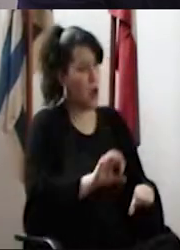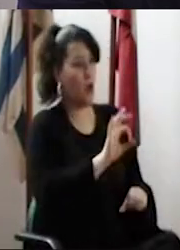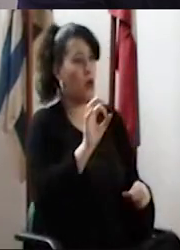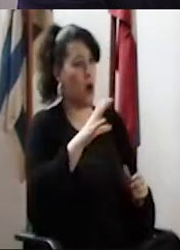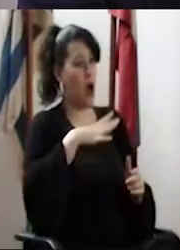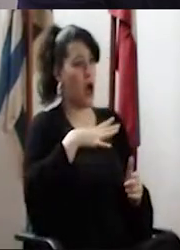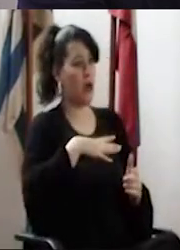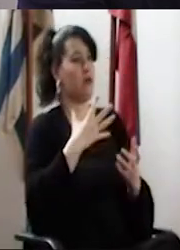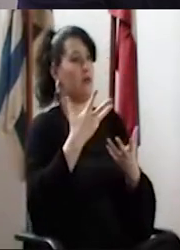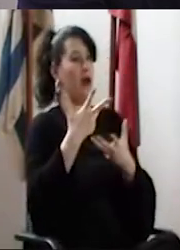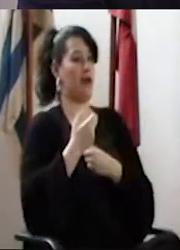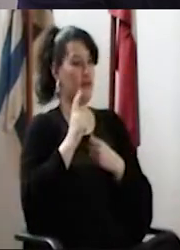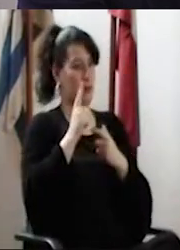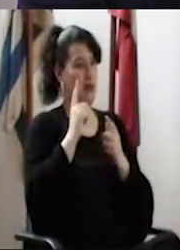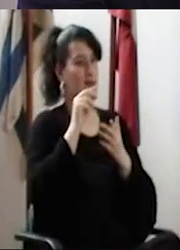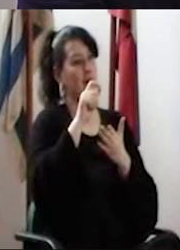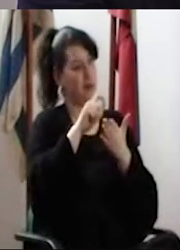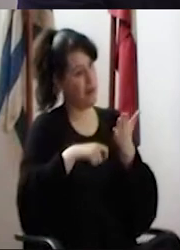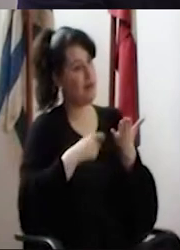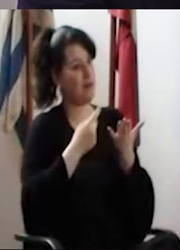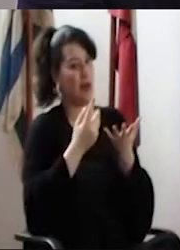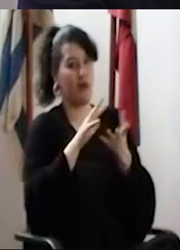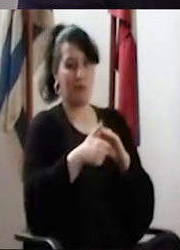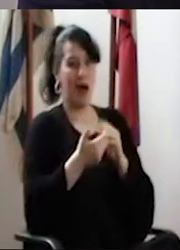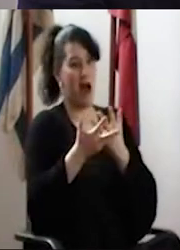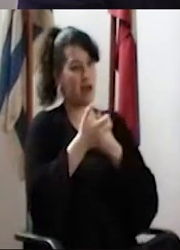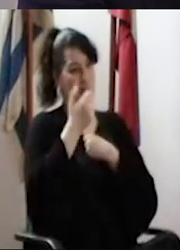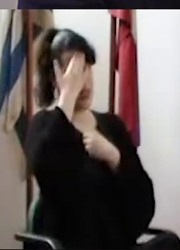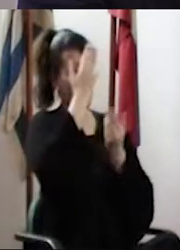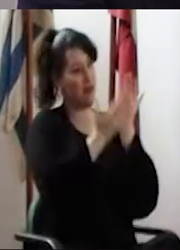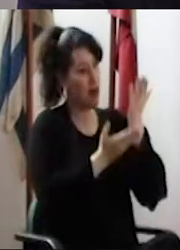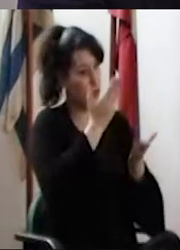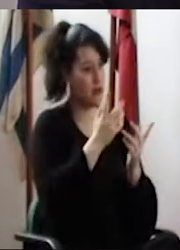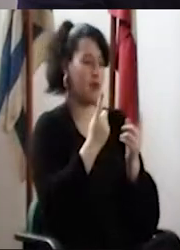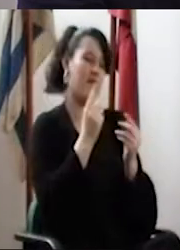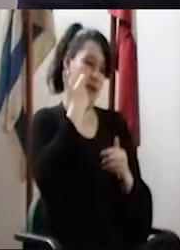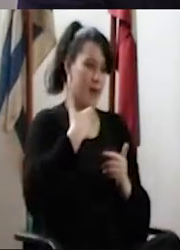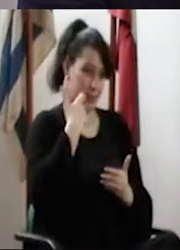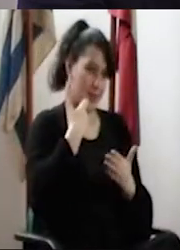a tener ciertas garantías en la evaluación. Tenemos que avanzar en muchos de estos aspectos.